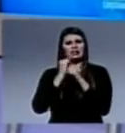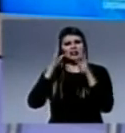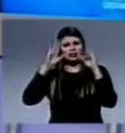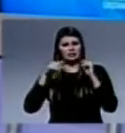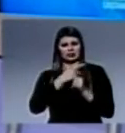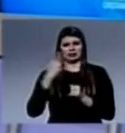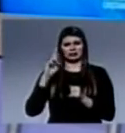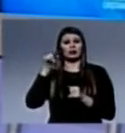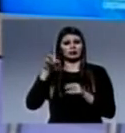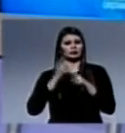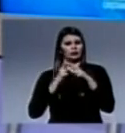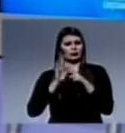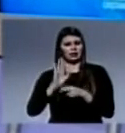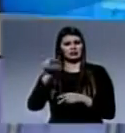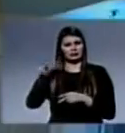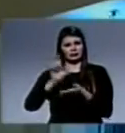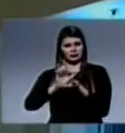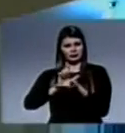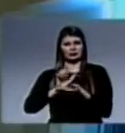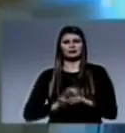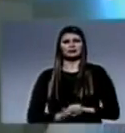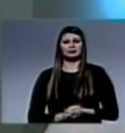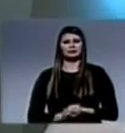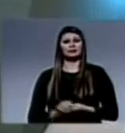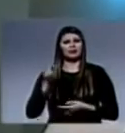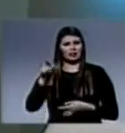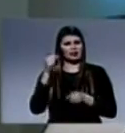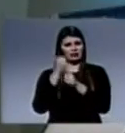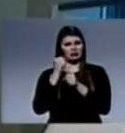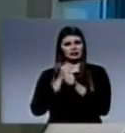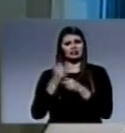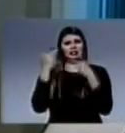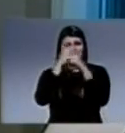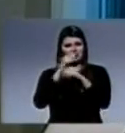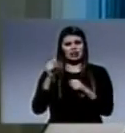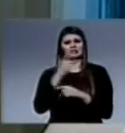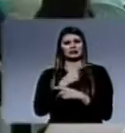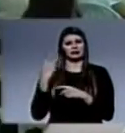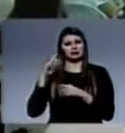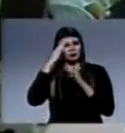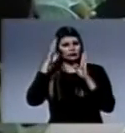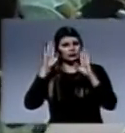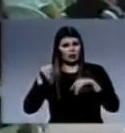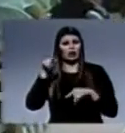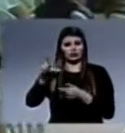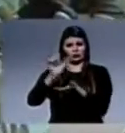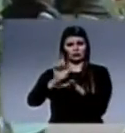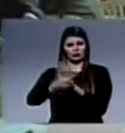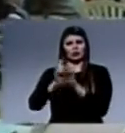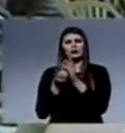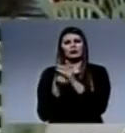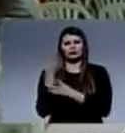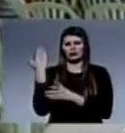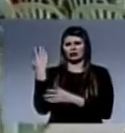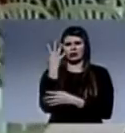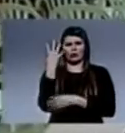Dios en esa zona del país. El Ministerio Santa Iglesia del Señor de la ciudad de Saltos del Guairá tuvo sus inicios hace